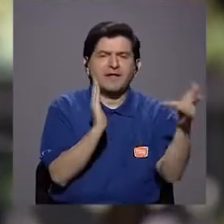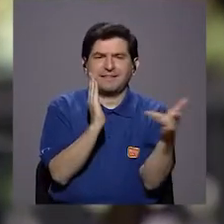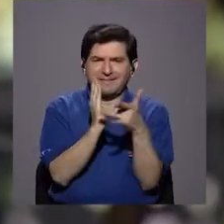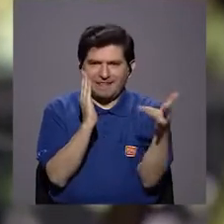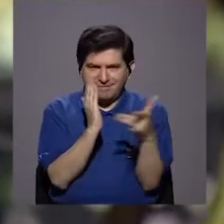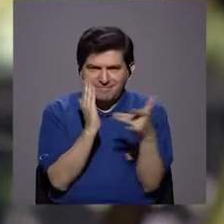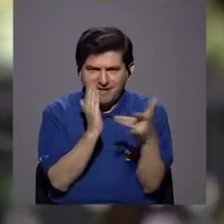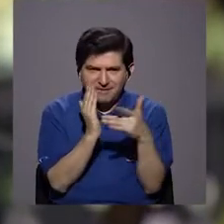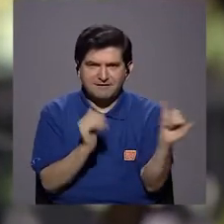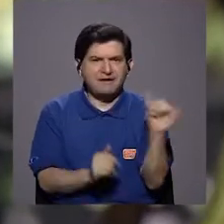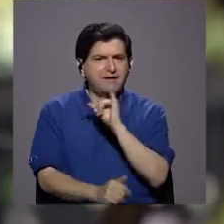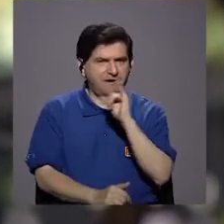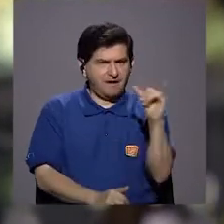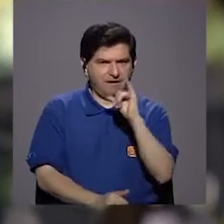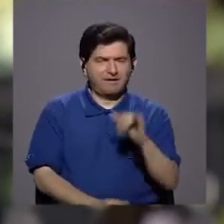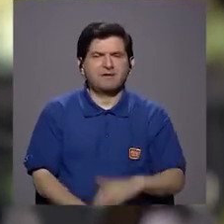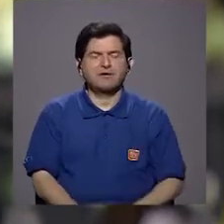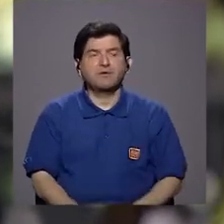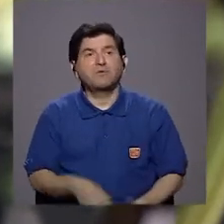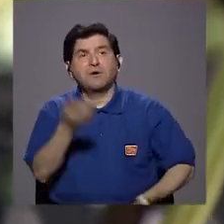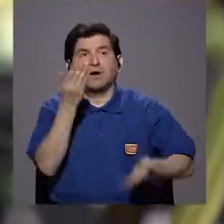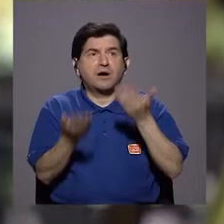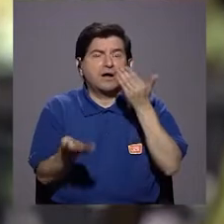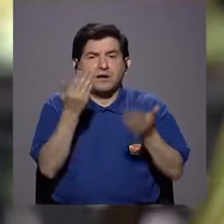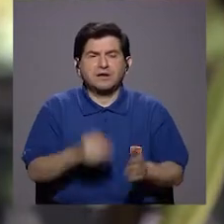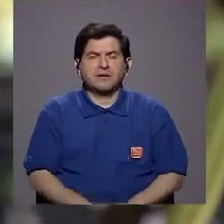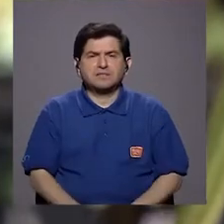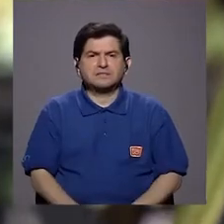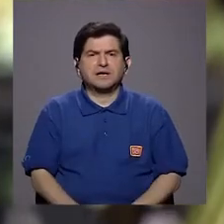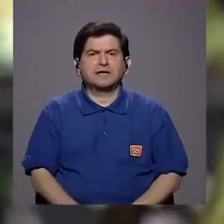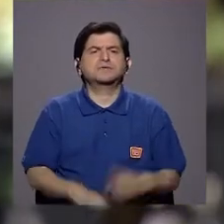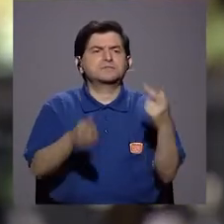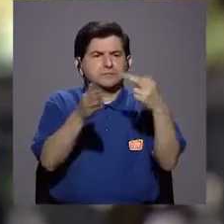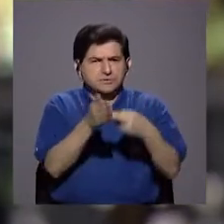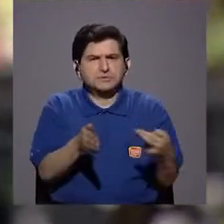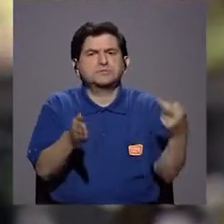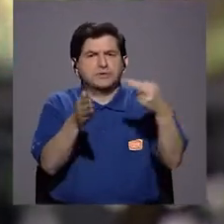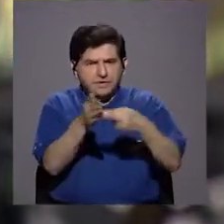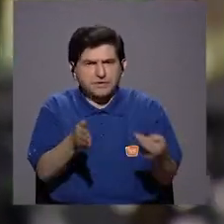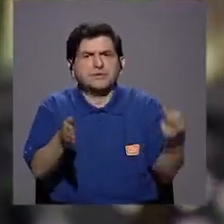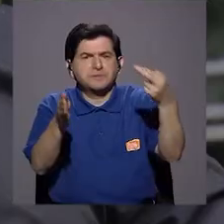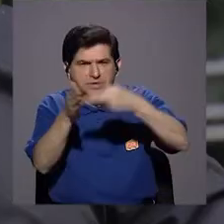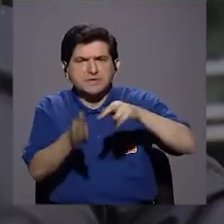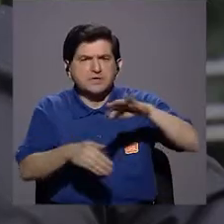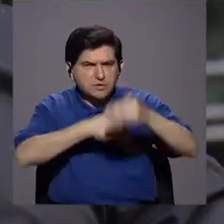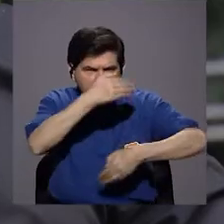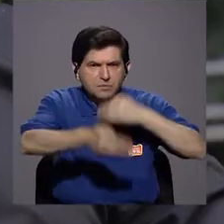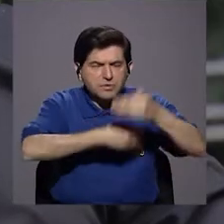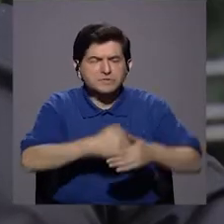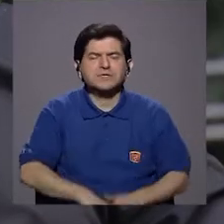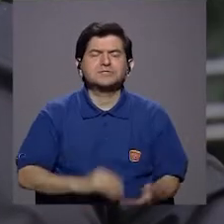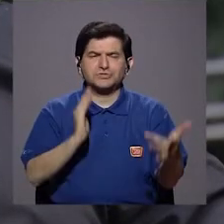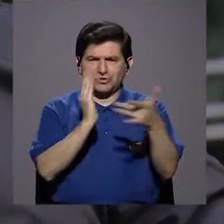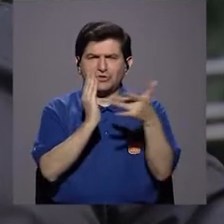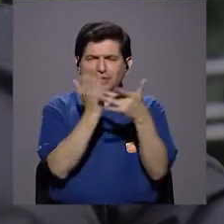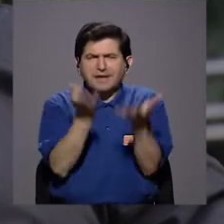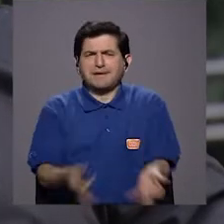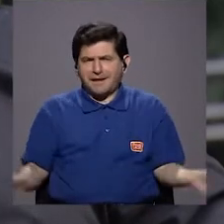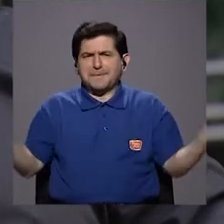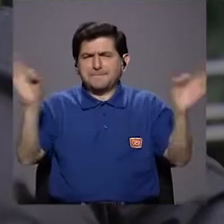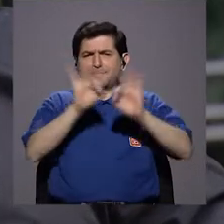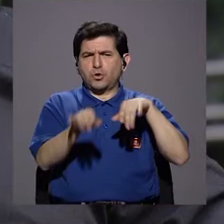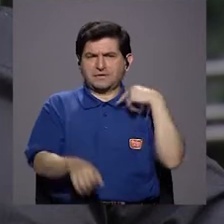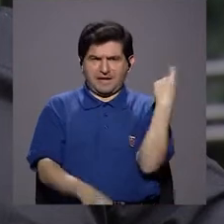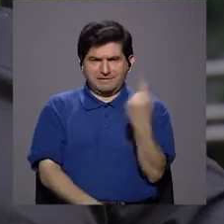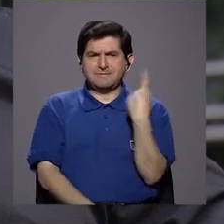en técnica y también en, digamos, en periodosidad. Ok. La técnica siempre es